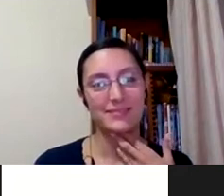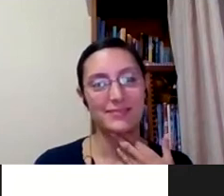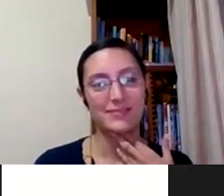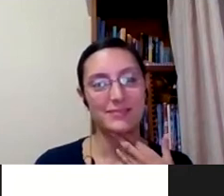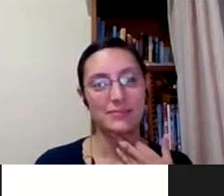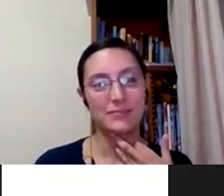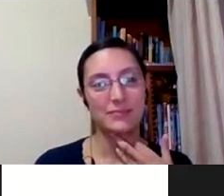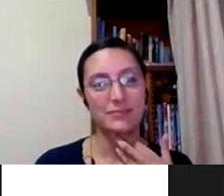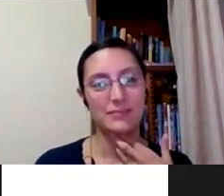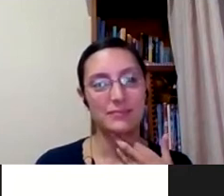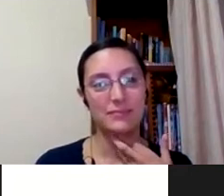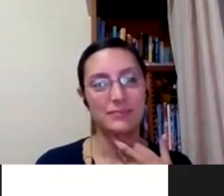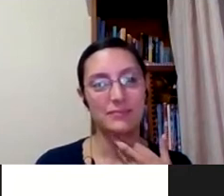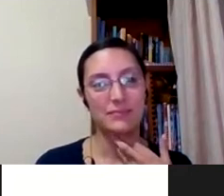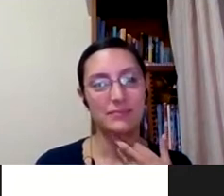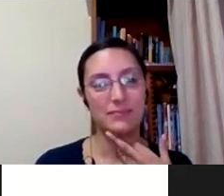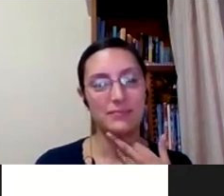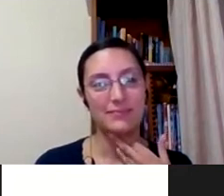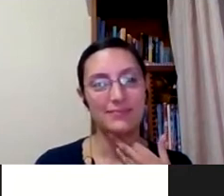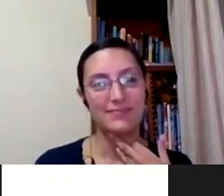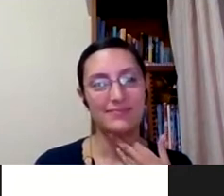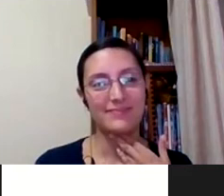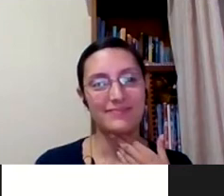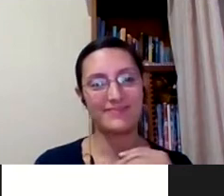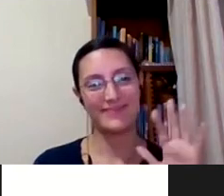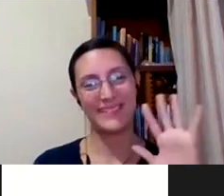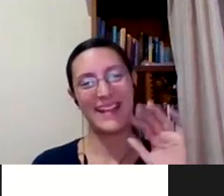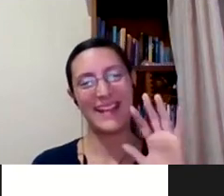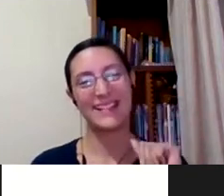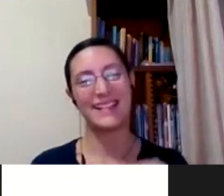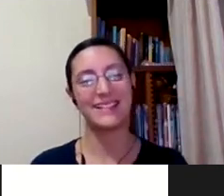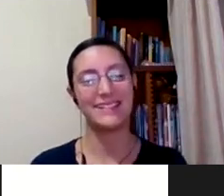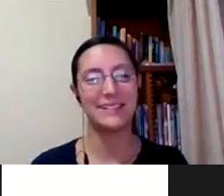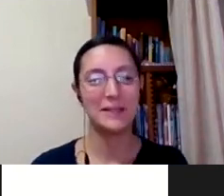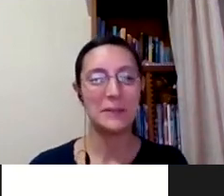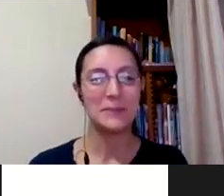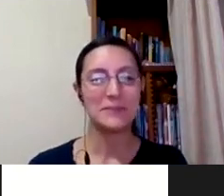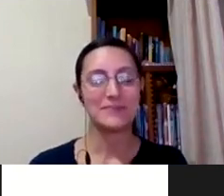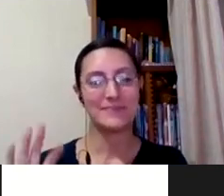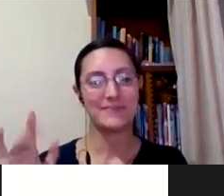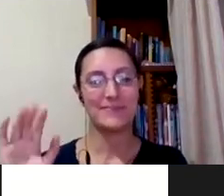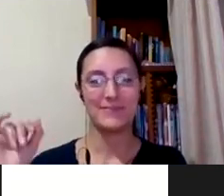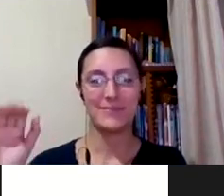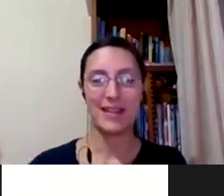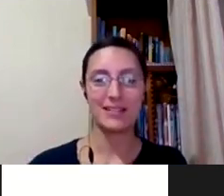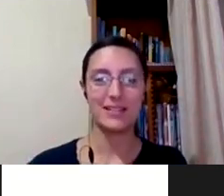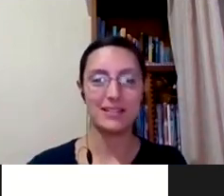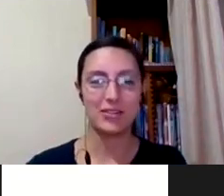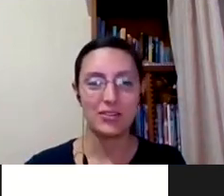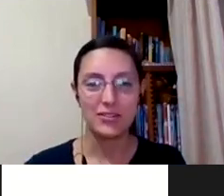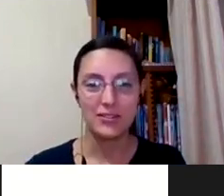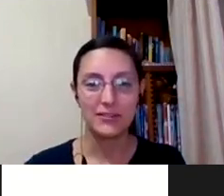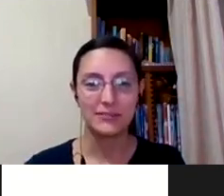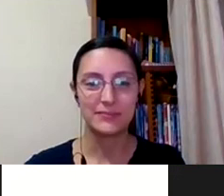estamos próximamente en un nuevo evento con ustedes linda noche y hasta luego con todos gracias